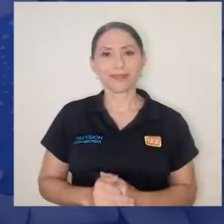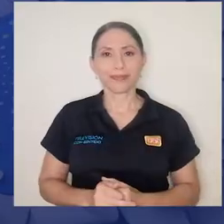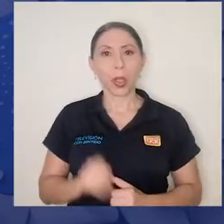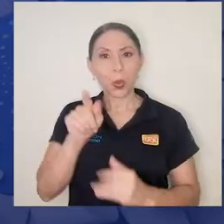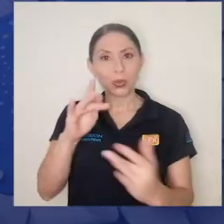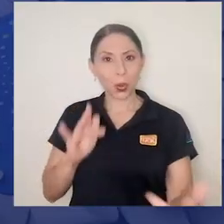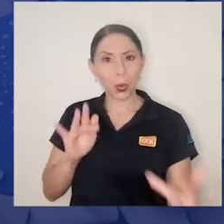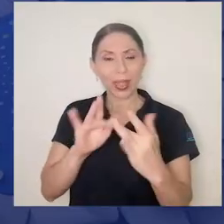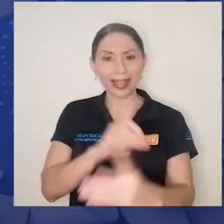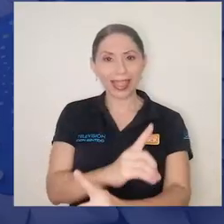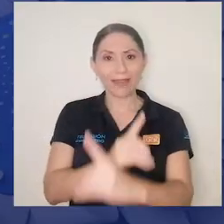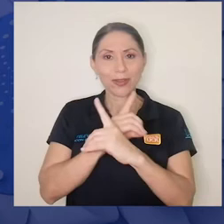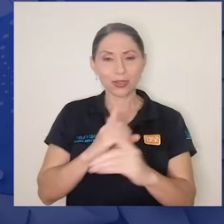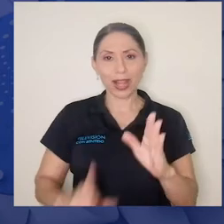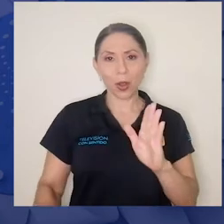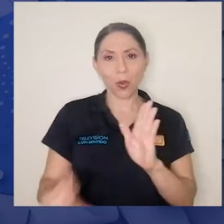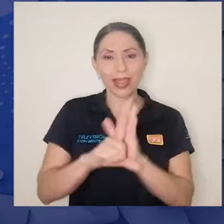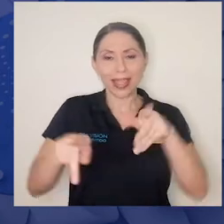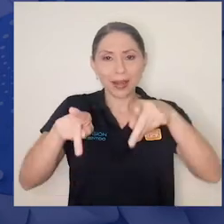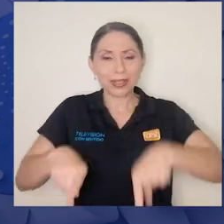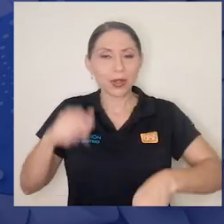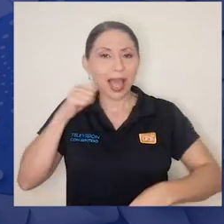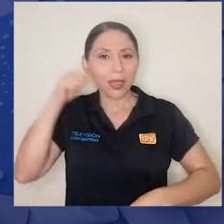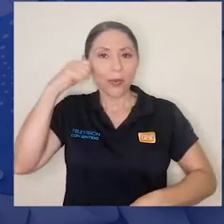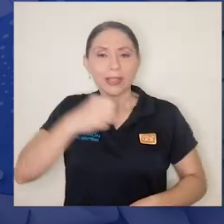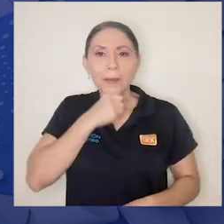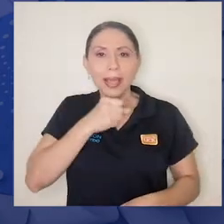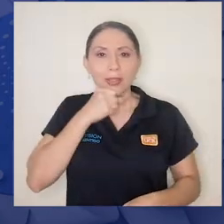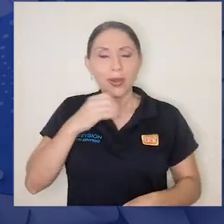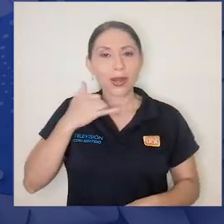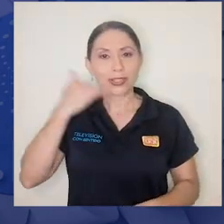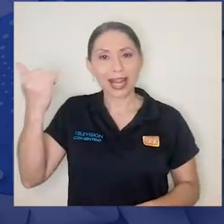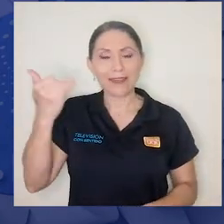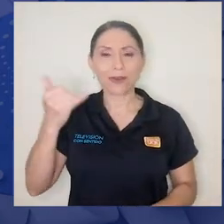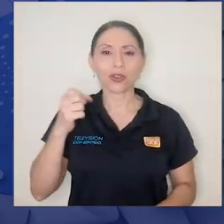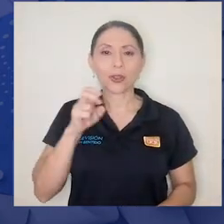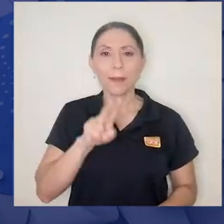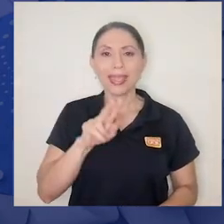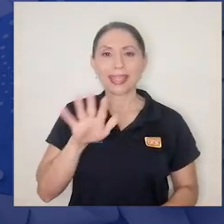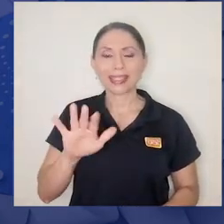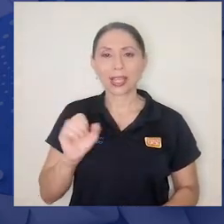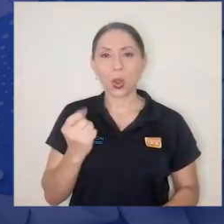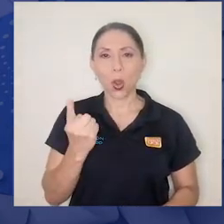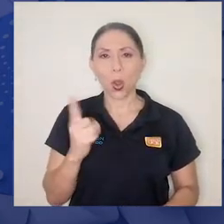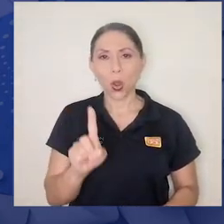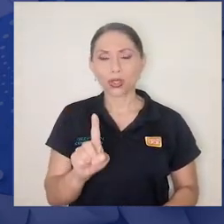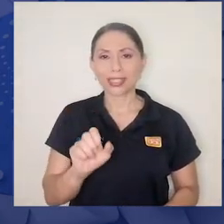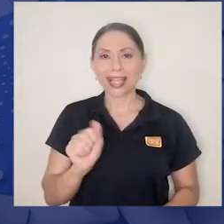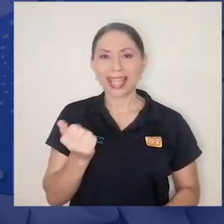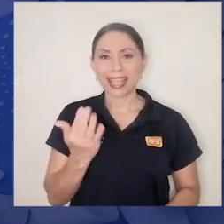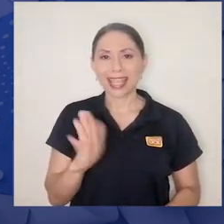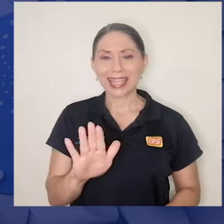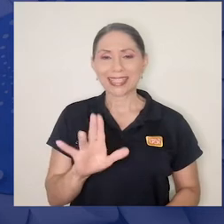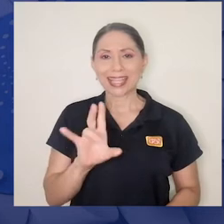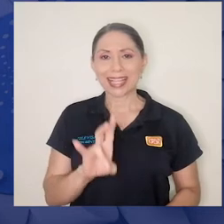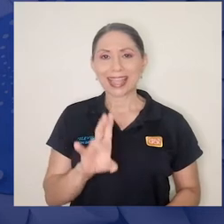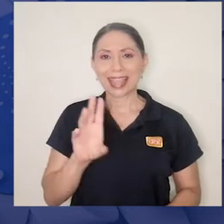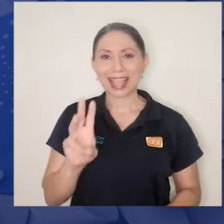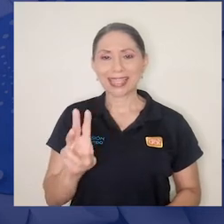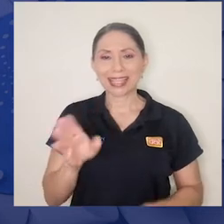Contacte a la Defensoría Jurídica para la persona adulta mayor a los teléfonos 25 11 15